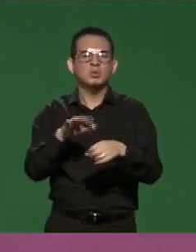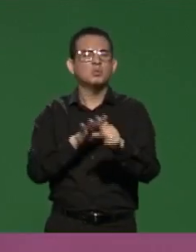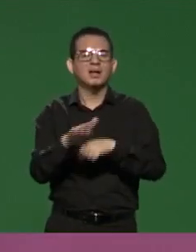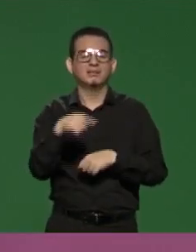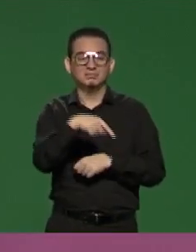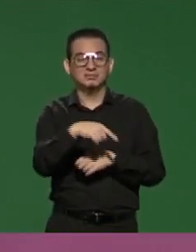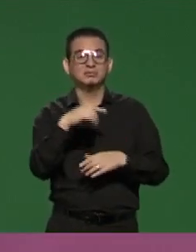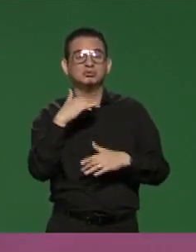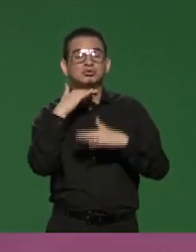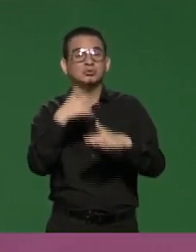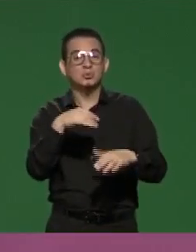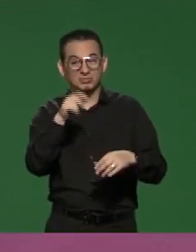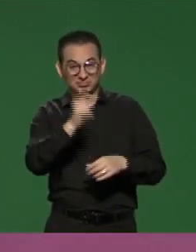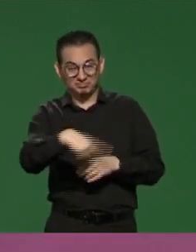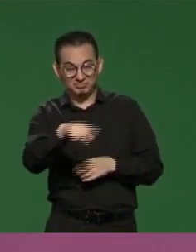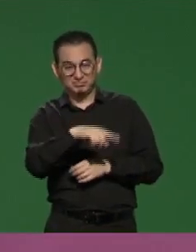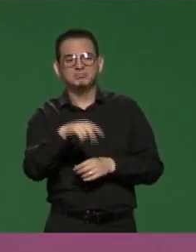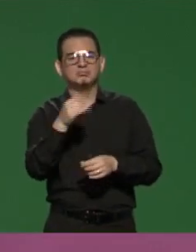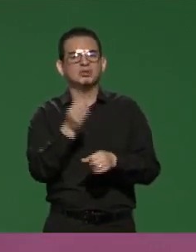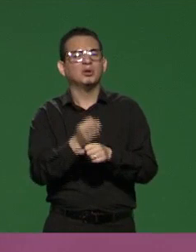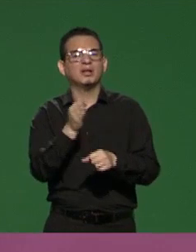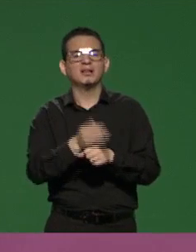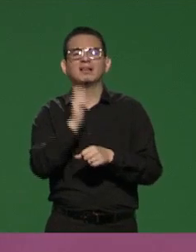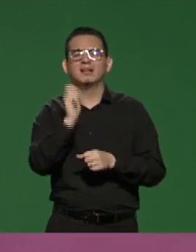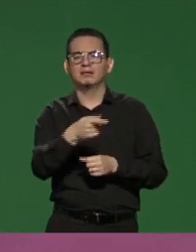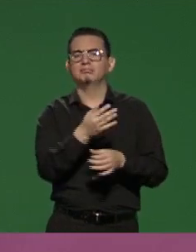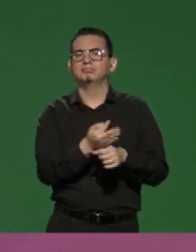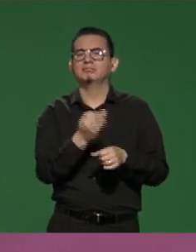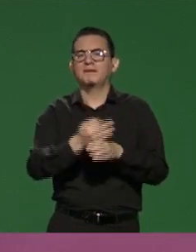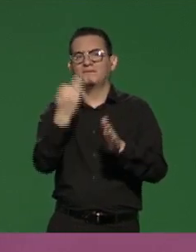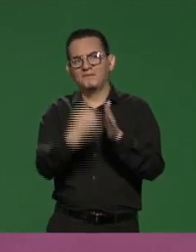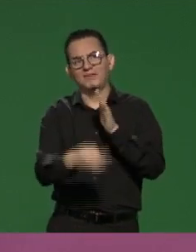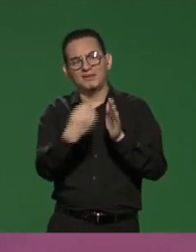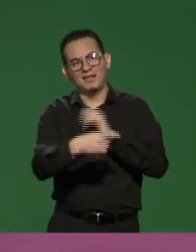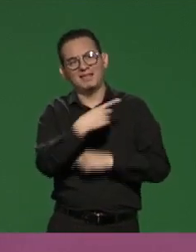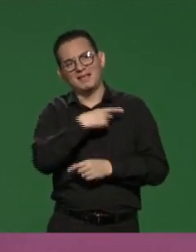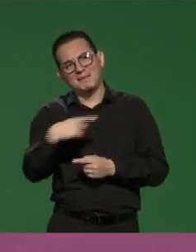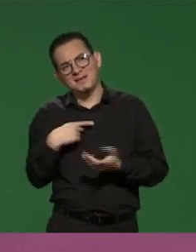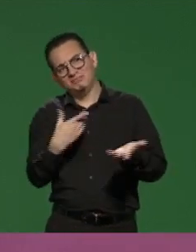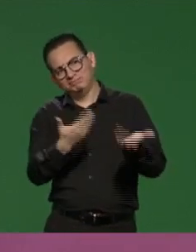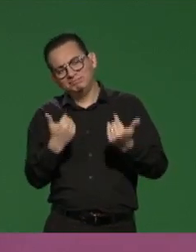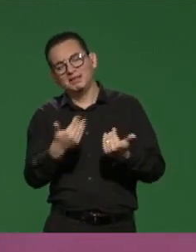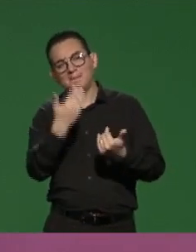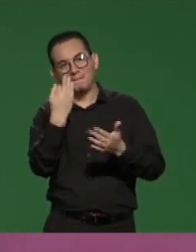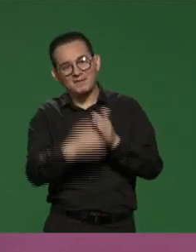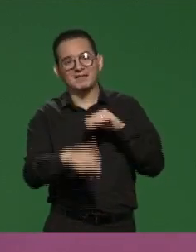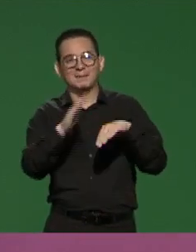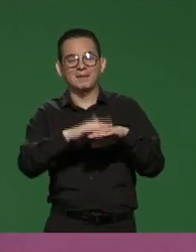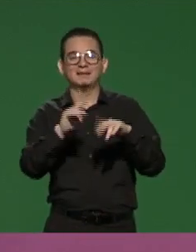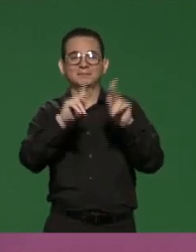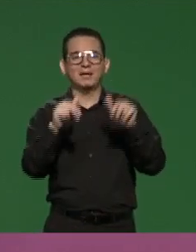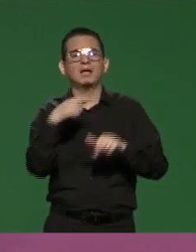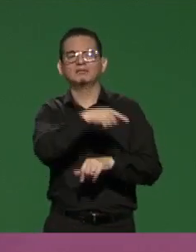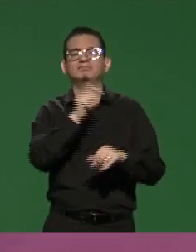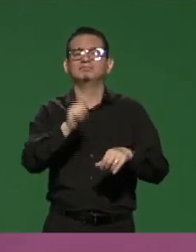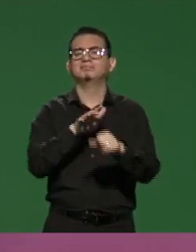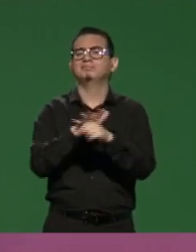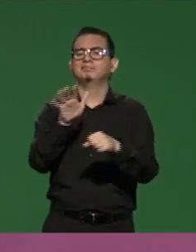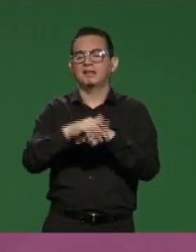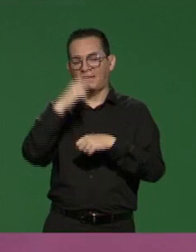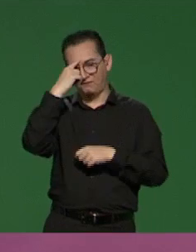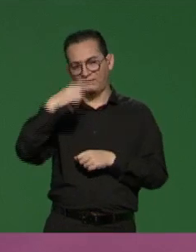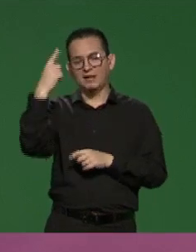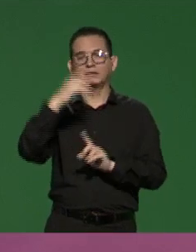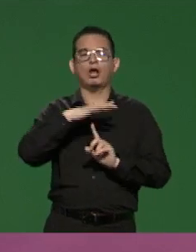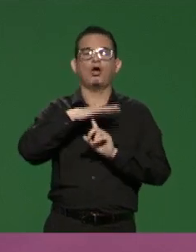corruptos. Esos que tienen una deuda de paz con nosotras las personas. Los que utilizan helicópteros para su uso personal,